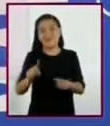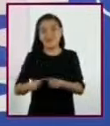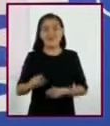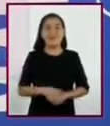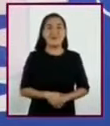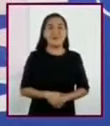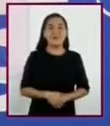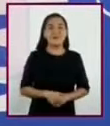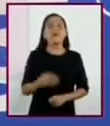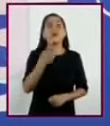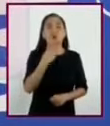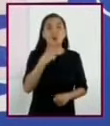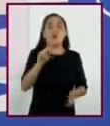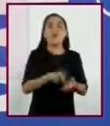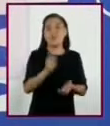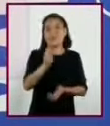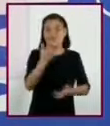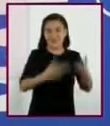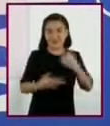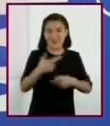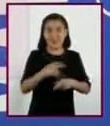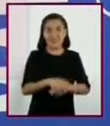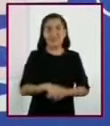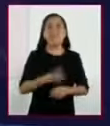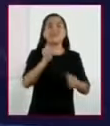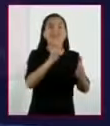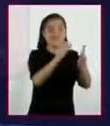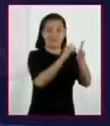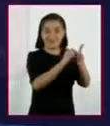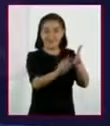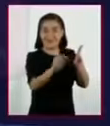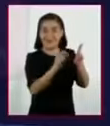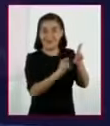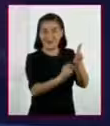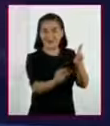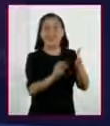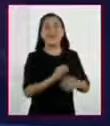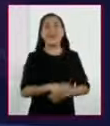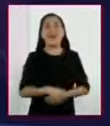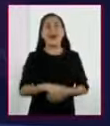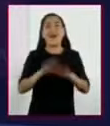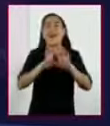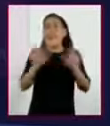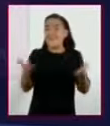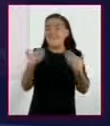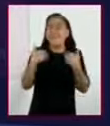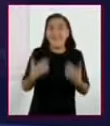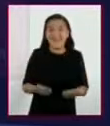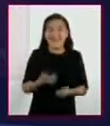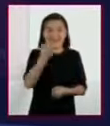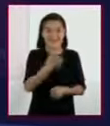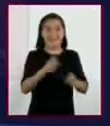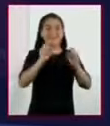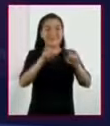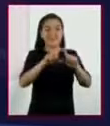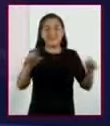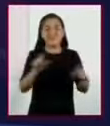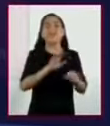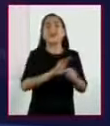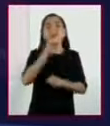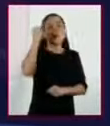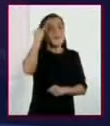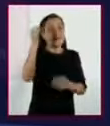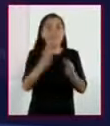Utilizamos nuevamente la estrategia del subrayero. Ya entiendo. En este párrafo nuestra idea